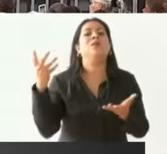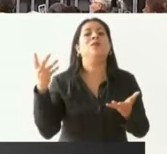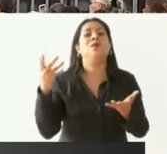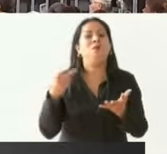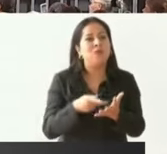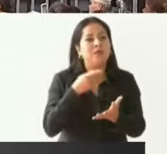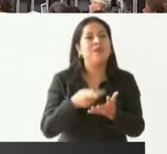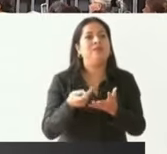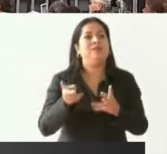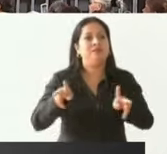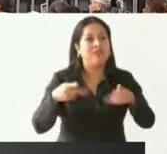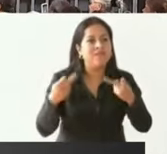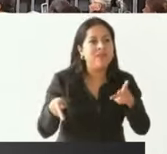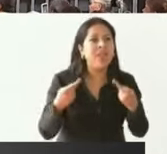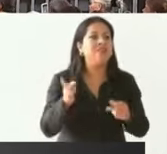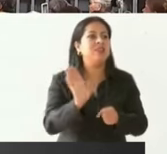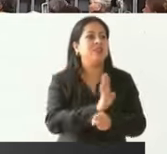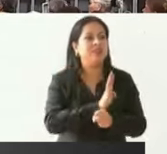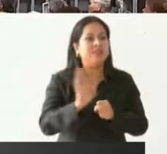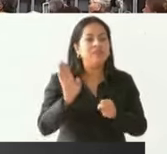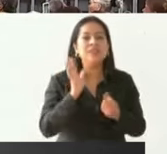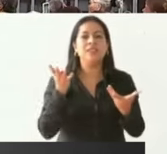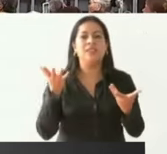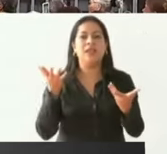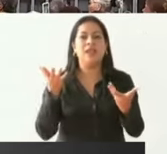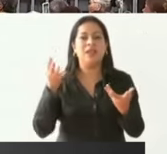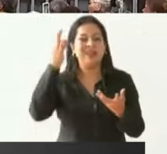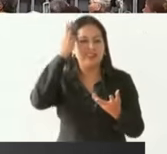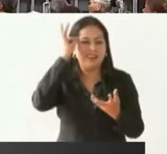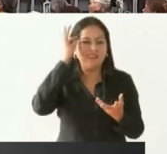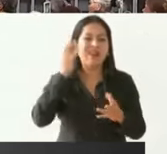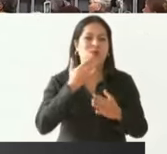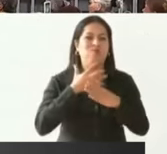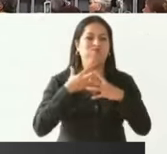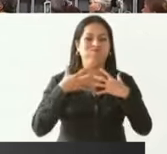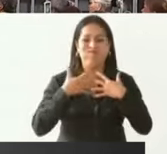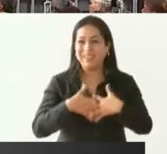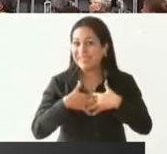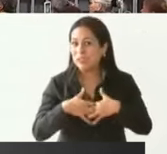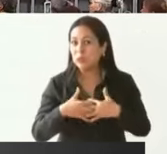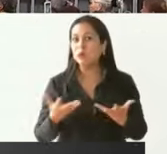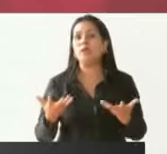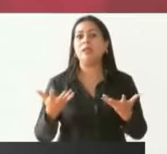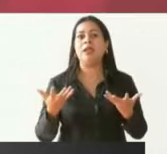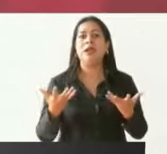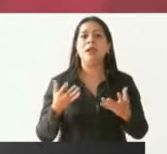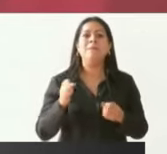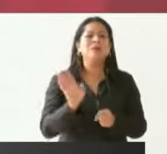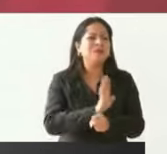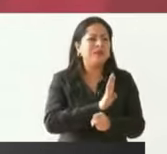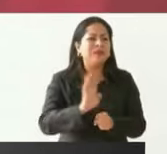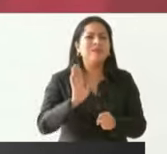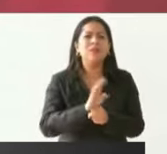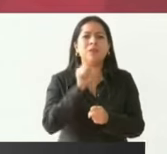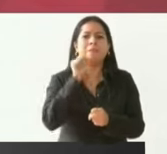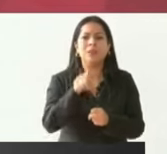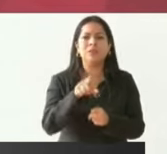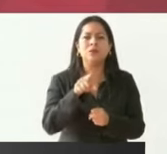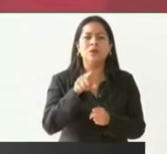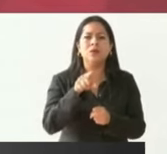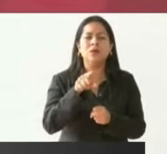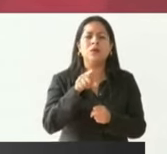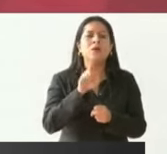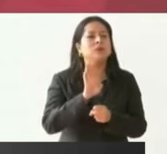economía, se beneficia el comercio, se beneficia la industria. Se beneficiaron, se siguen